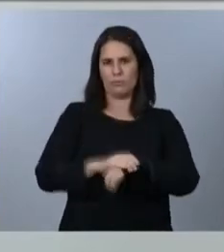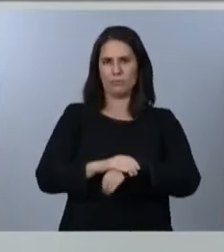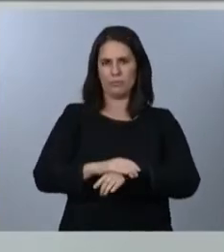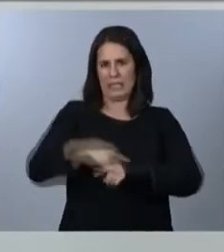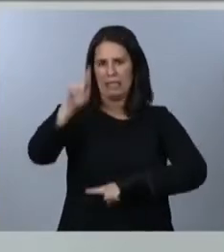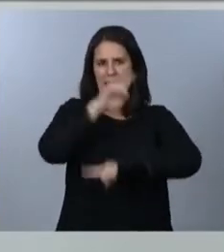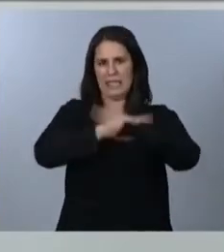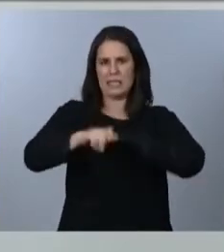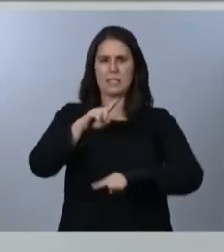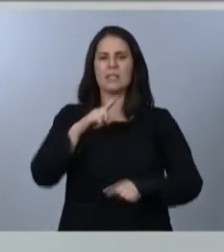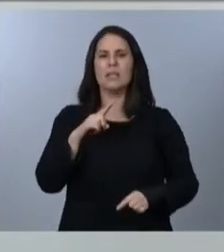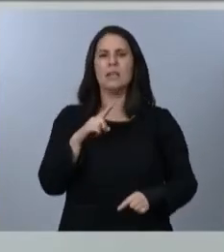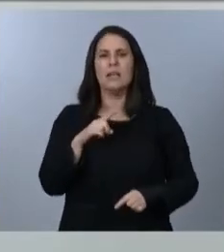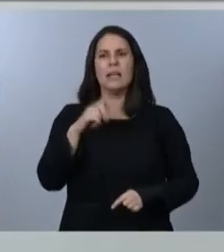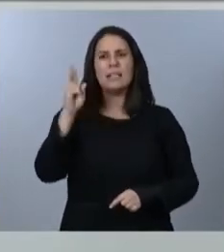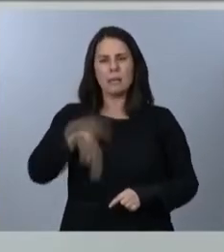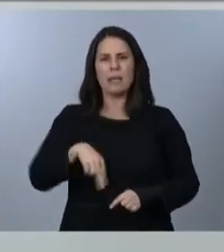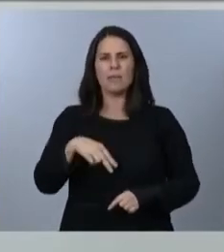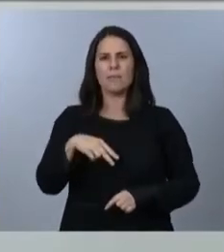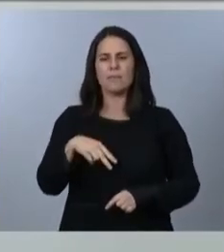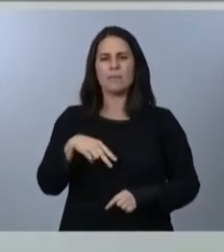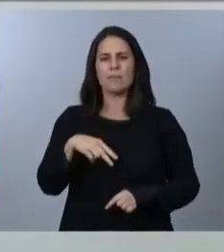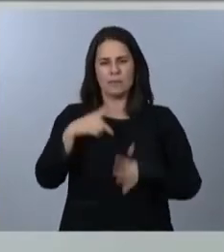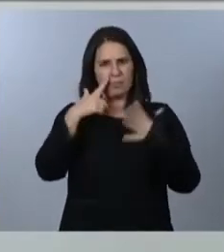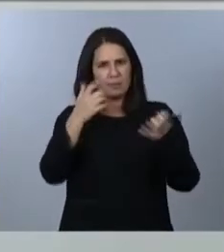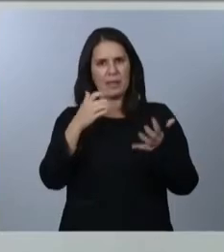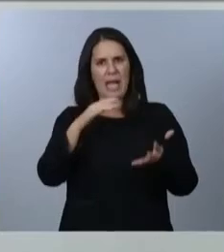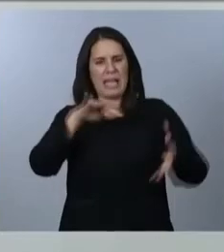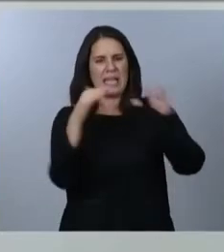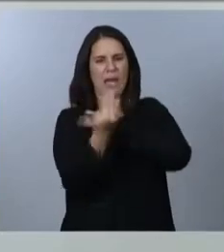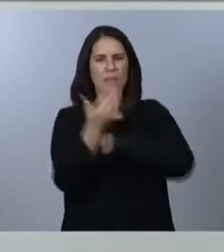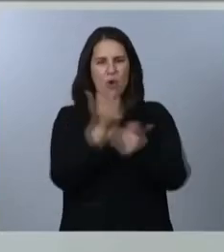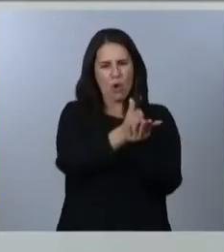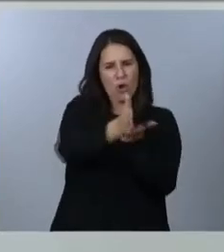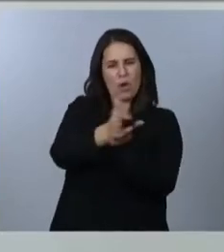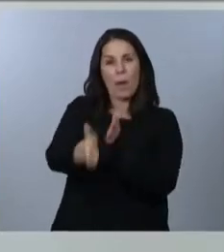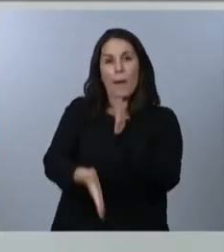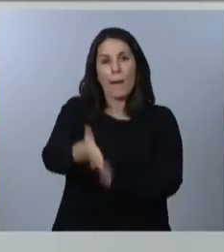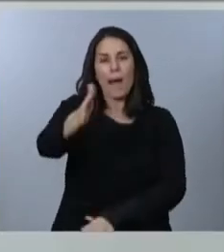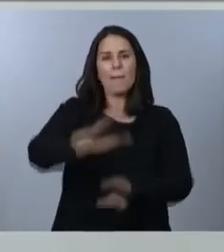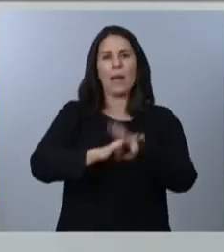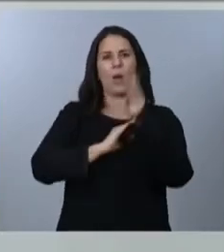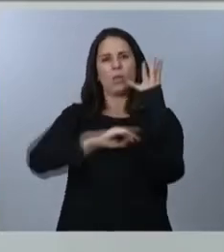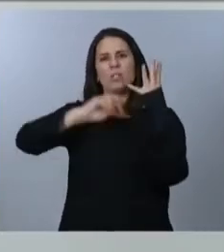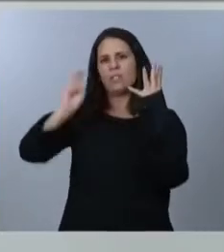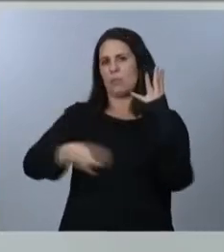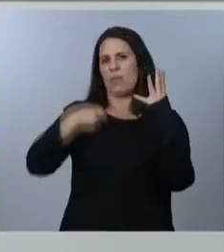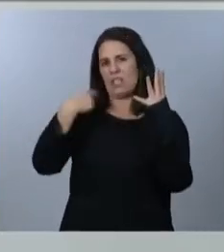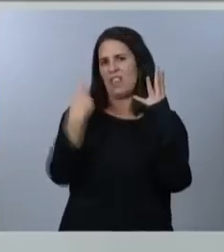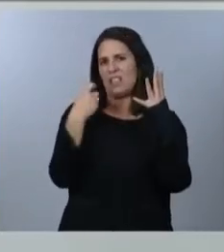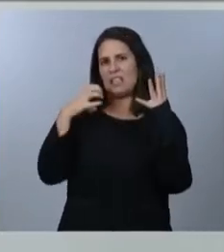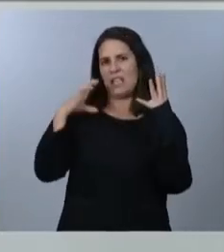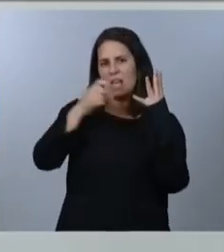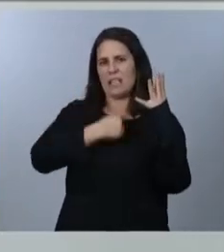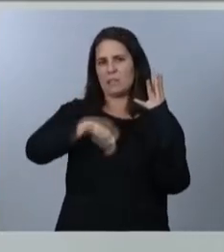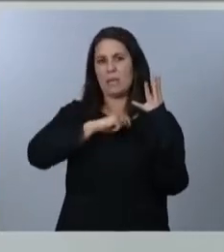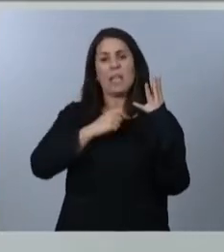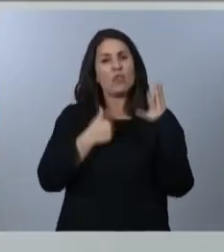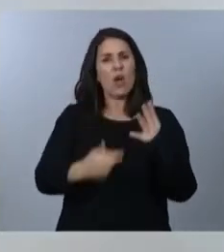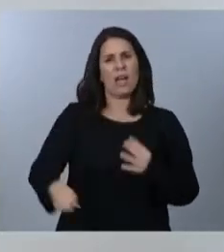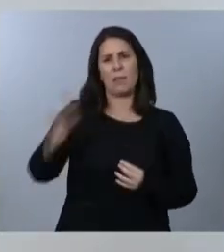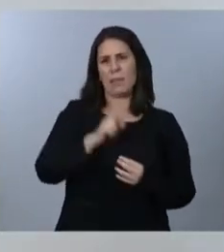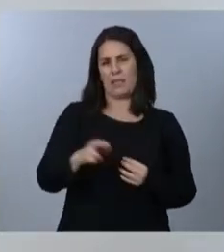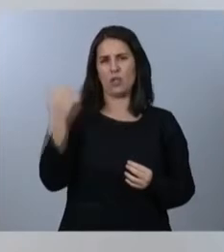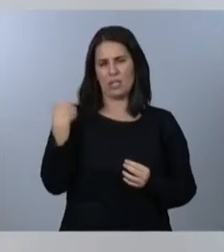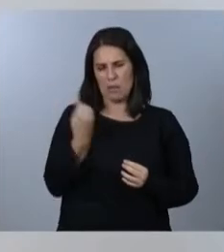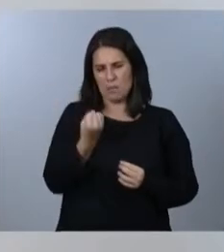importante, el gran cambio en torno a las cuatro grandes transformaciones que nuestro país necesita y que he repetido en reiteradas